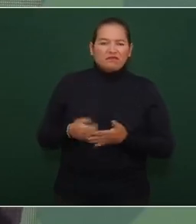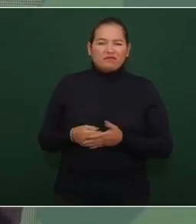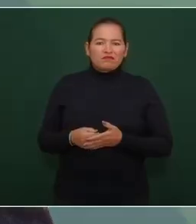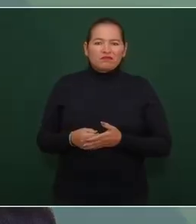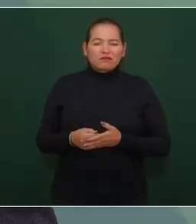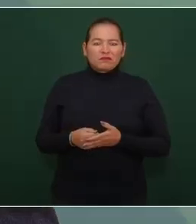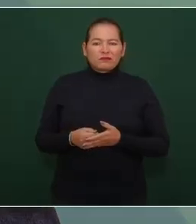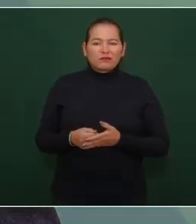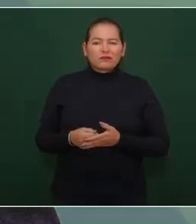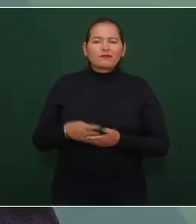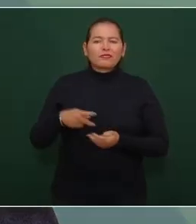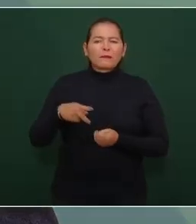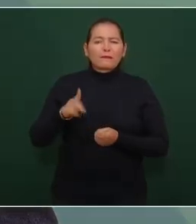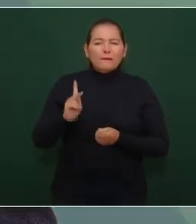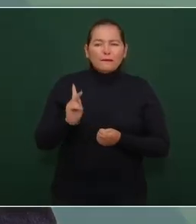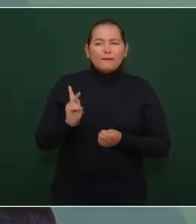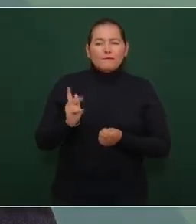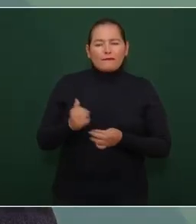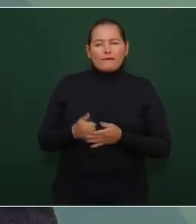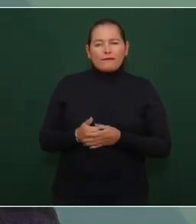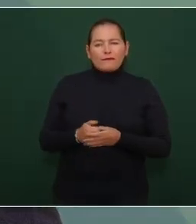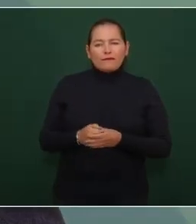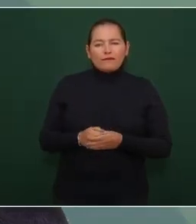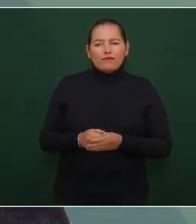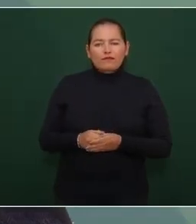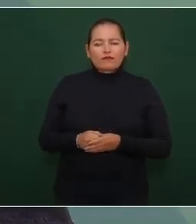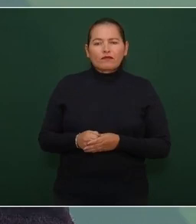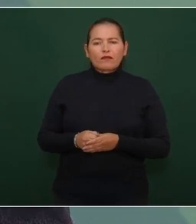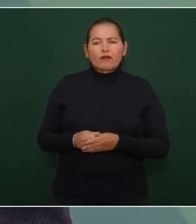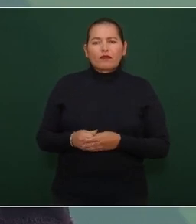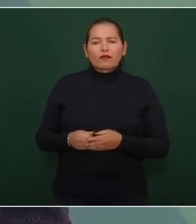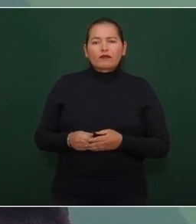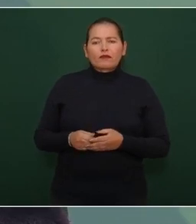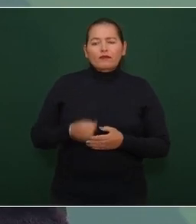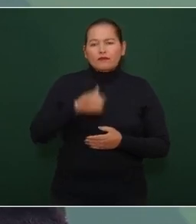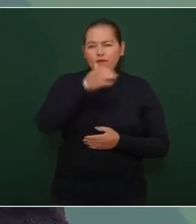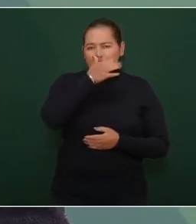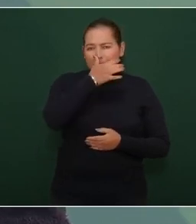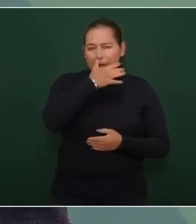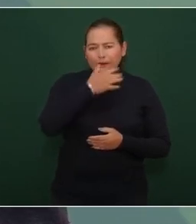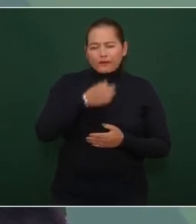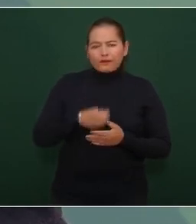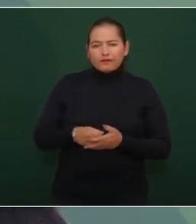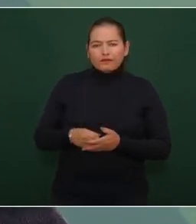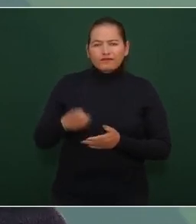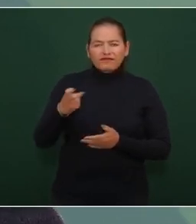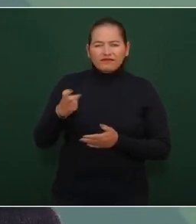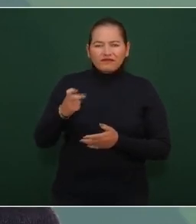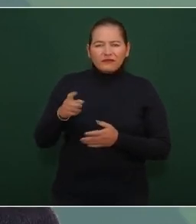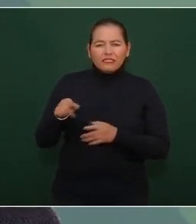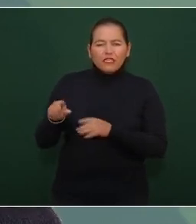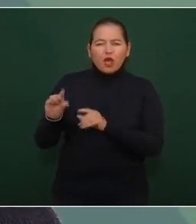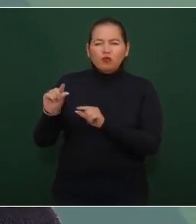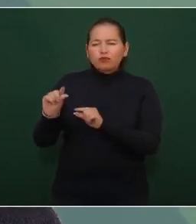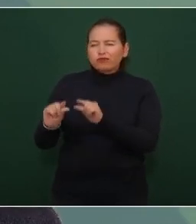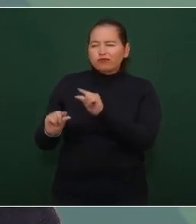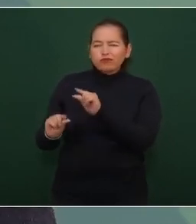esa vertiente no se expresa mucho